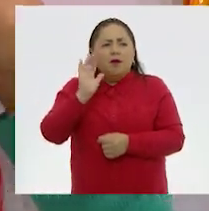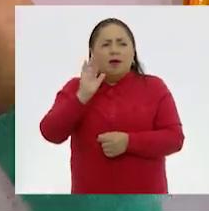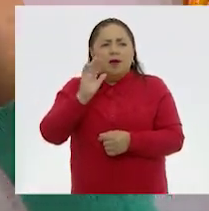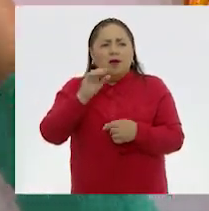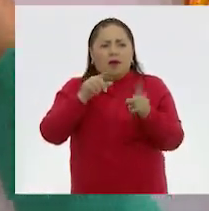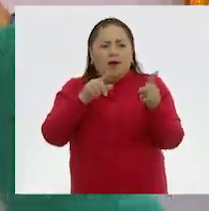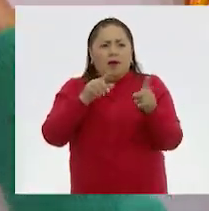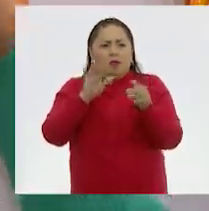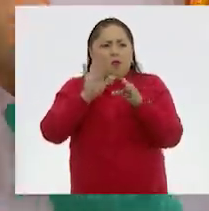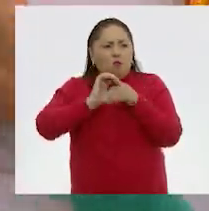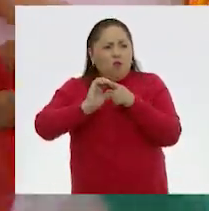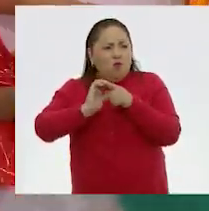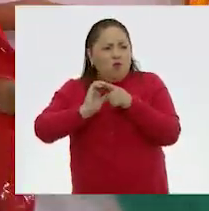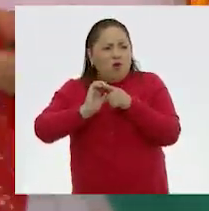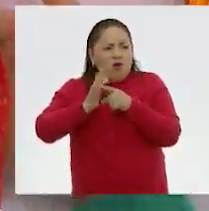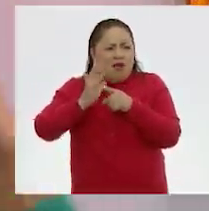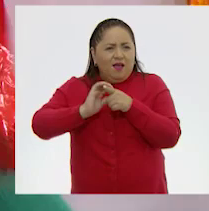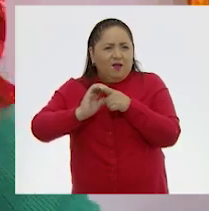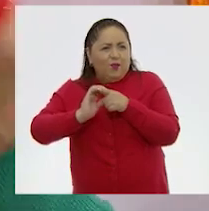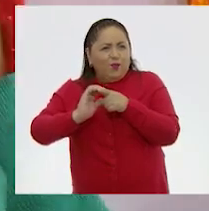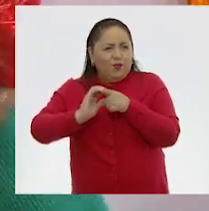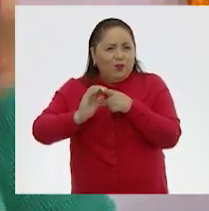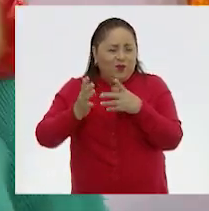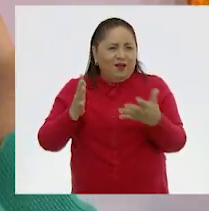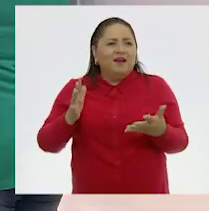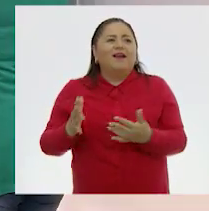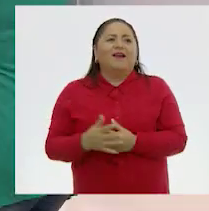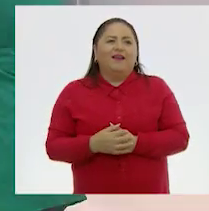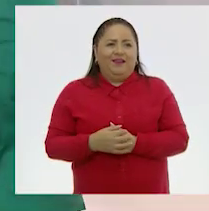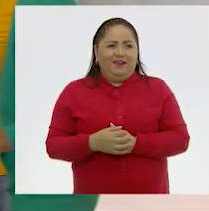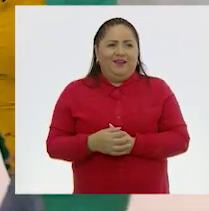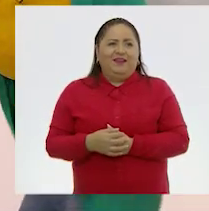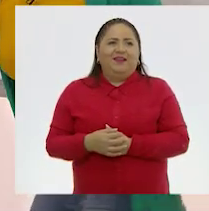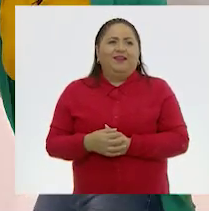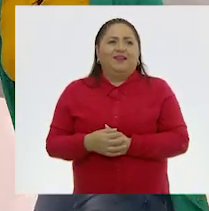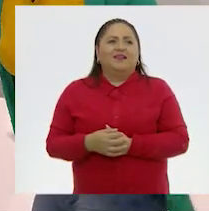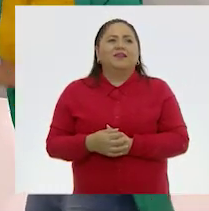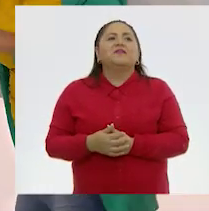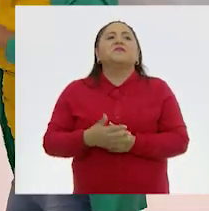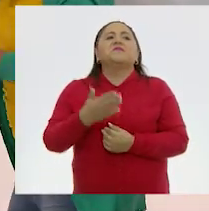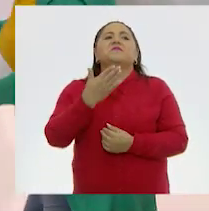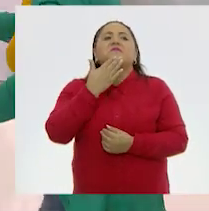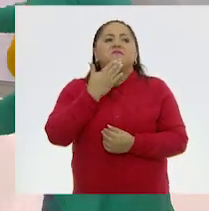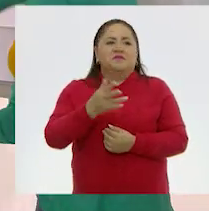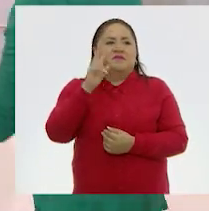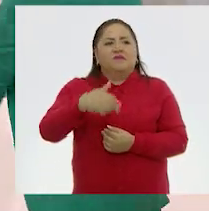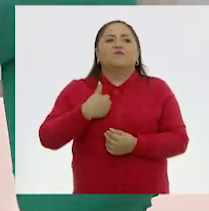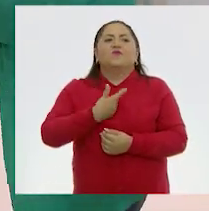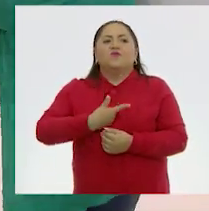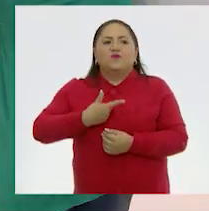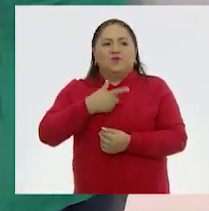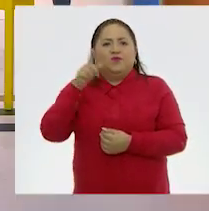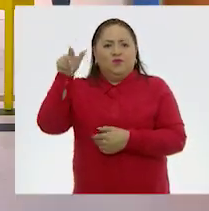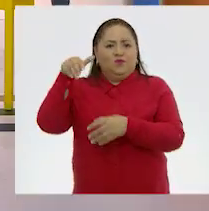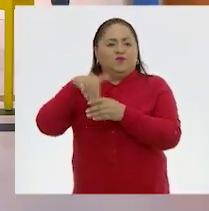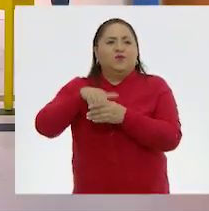lilita por aquí. Un violeta. ¡Ay! Miren esto. A mí me encanta hacer estas bolsitas que incluso puedo